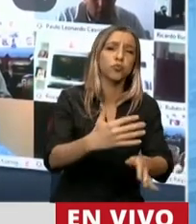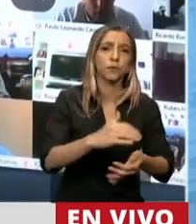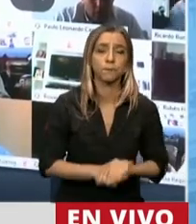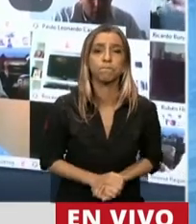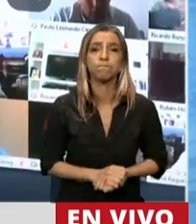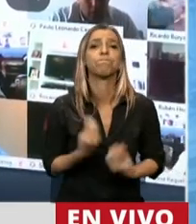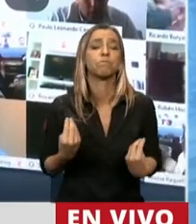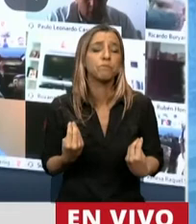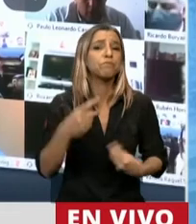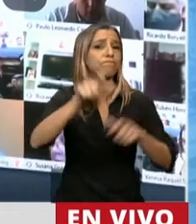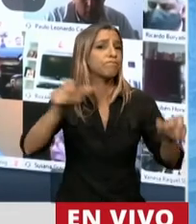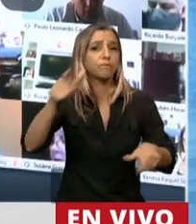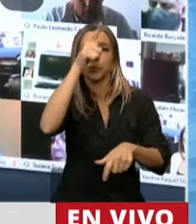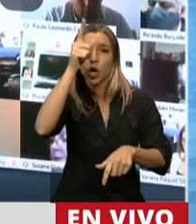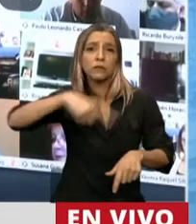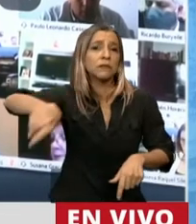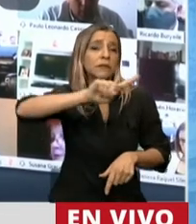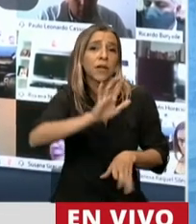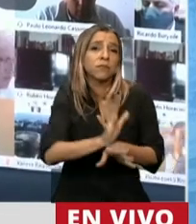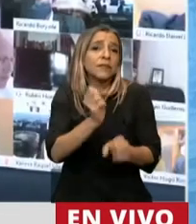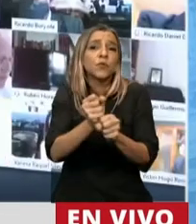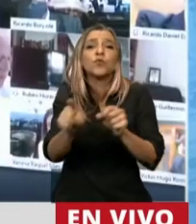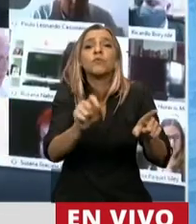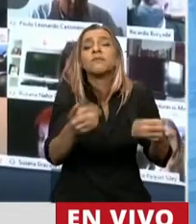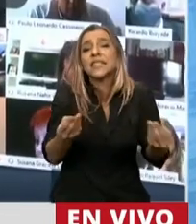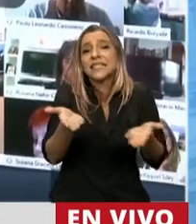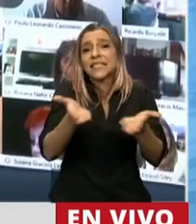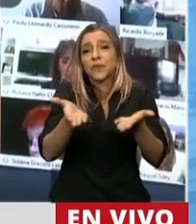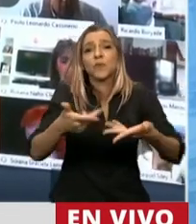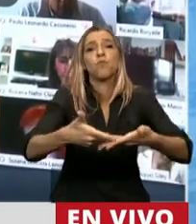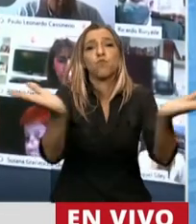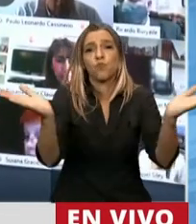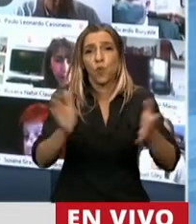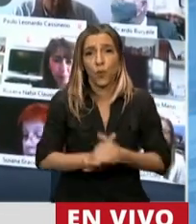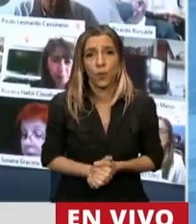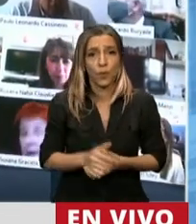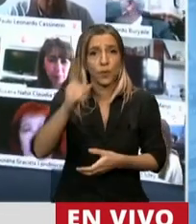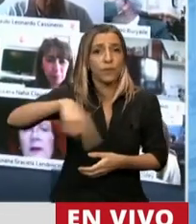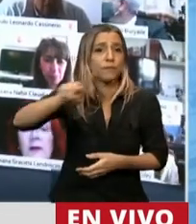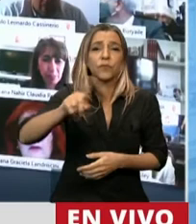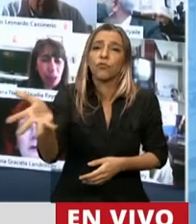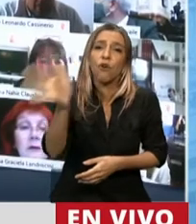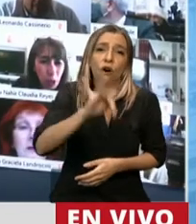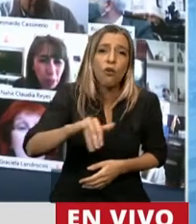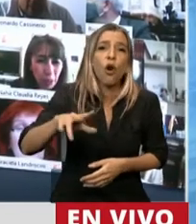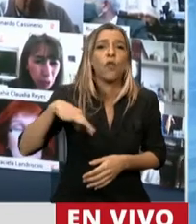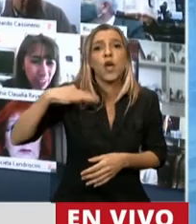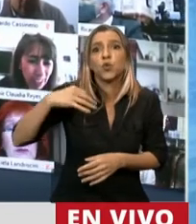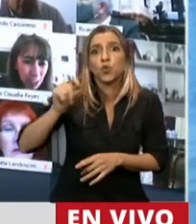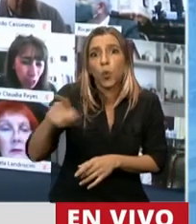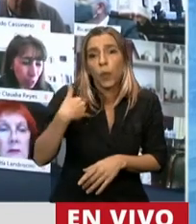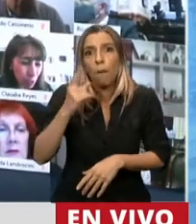son servidores públicos que arriesgan su vida por nosotros, para